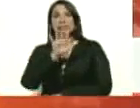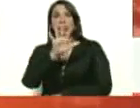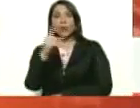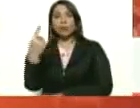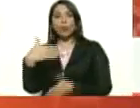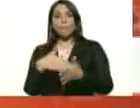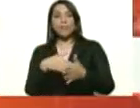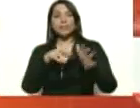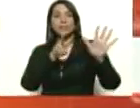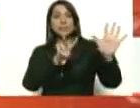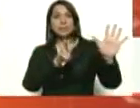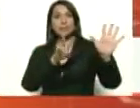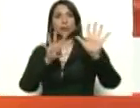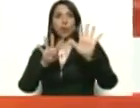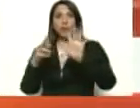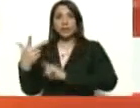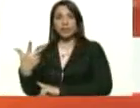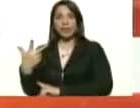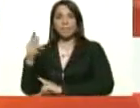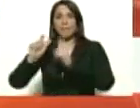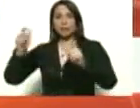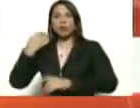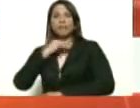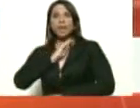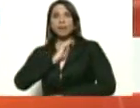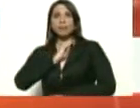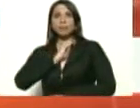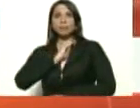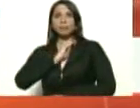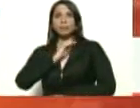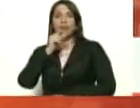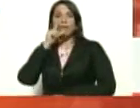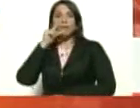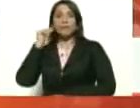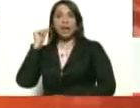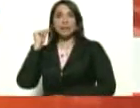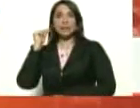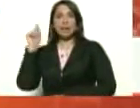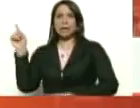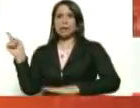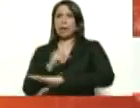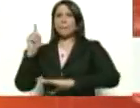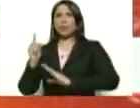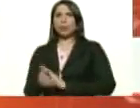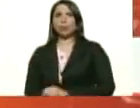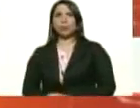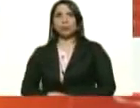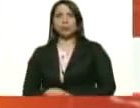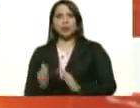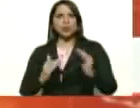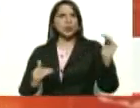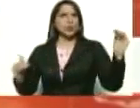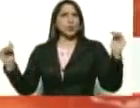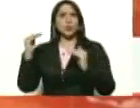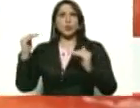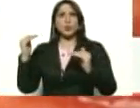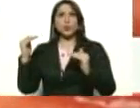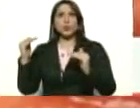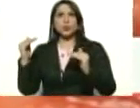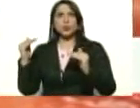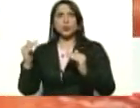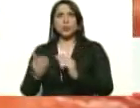151.793 casos. Francia, de un momento a otro, tuvo un crecimiento, una explosión